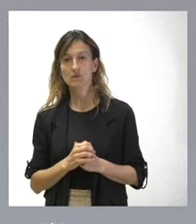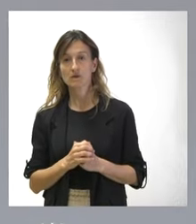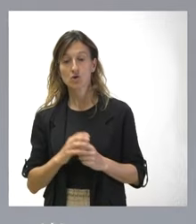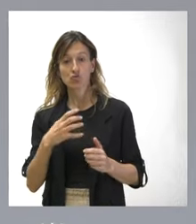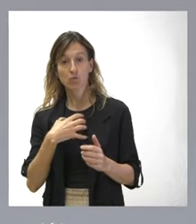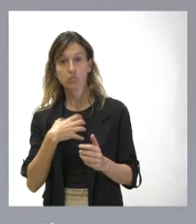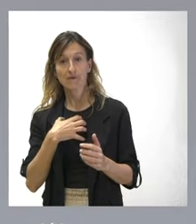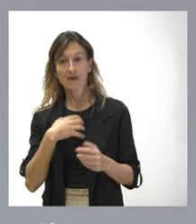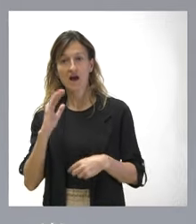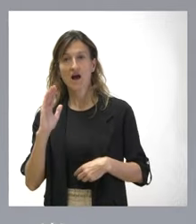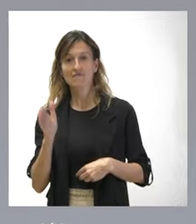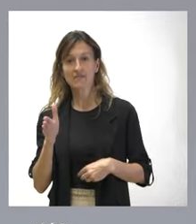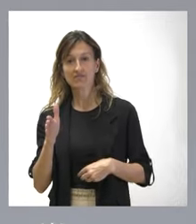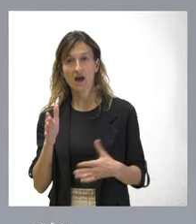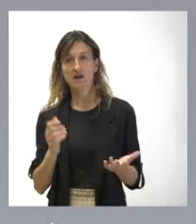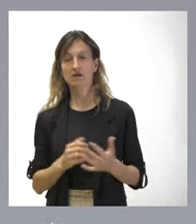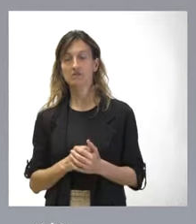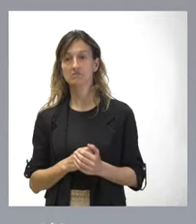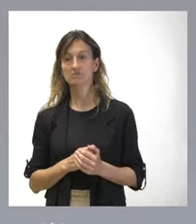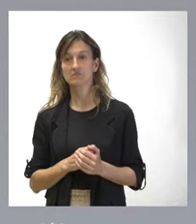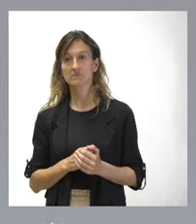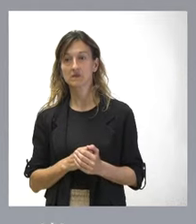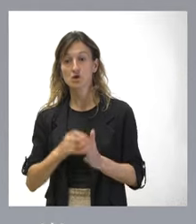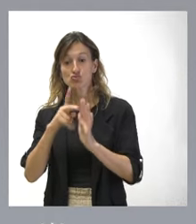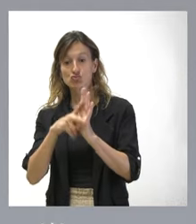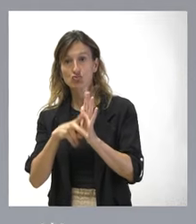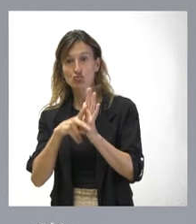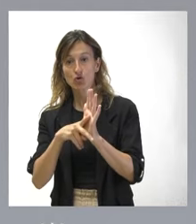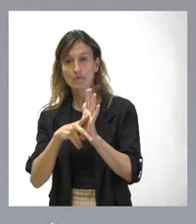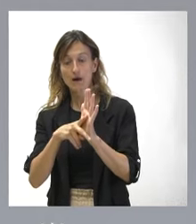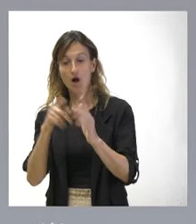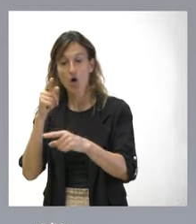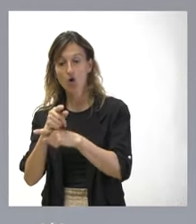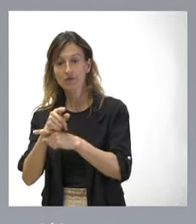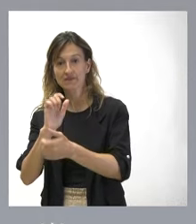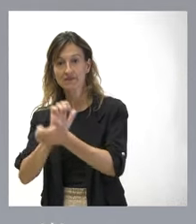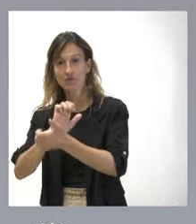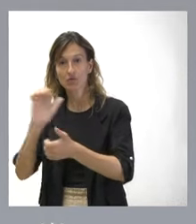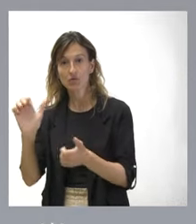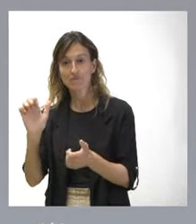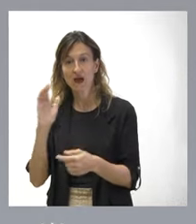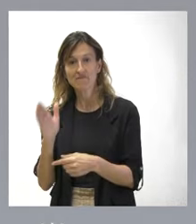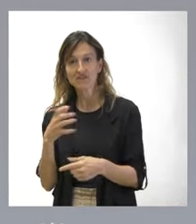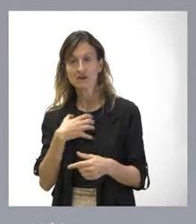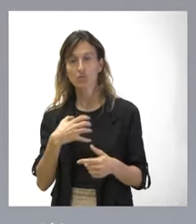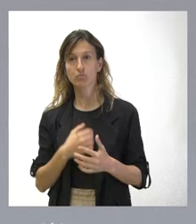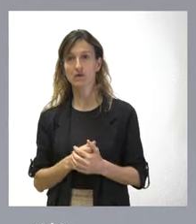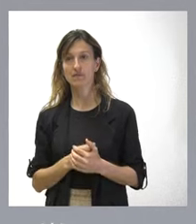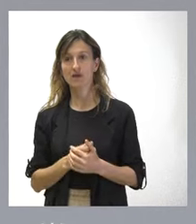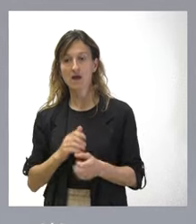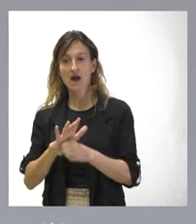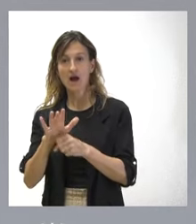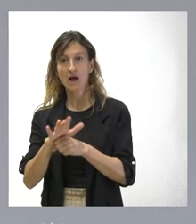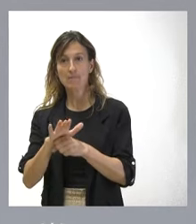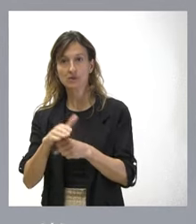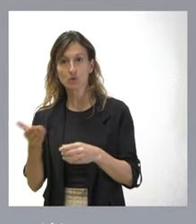y afectar a un instrumento jurídico como es la orden de detención europea que le excede de su ámbito